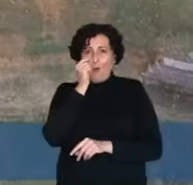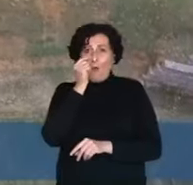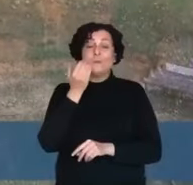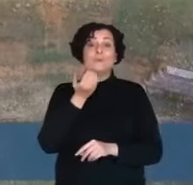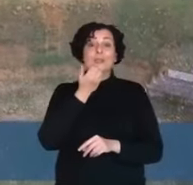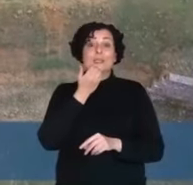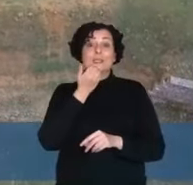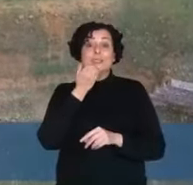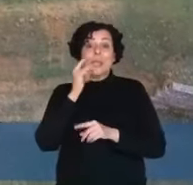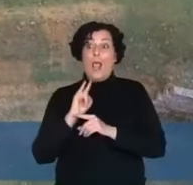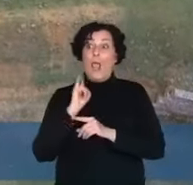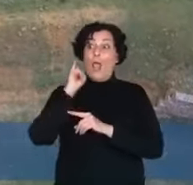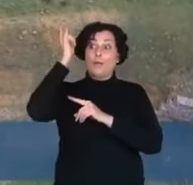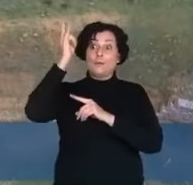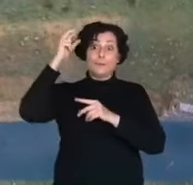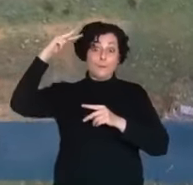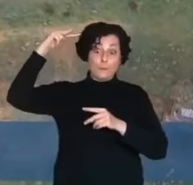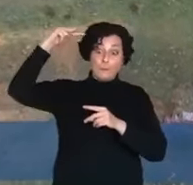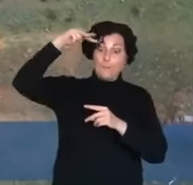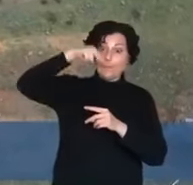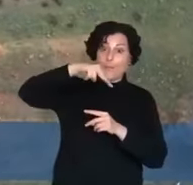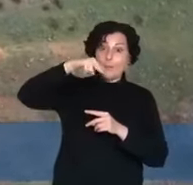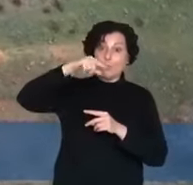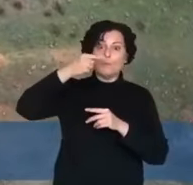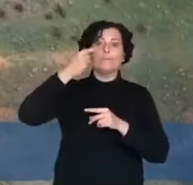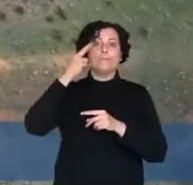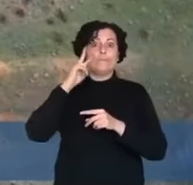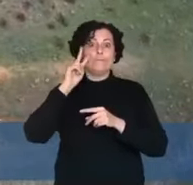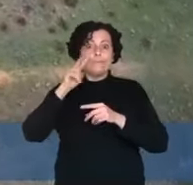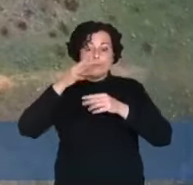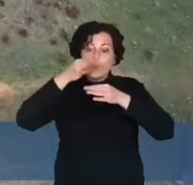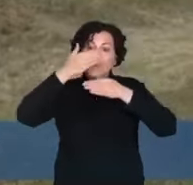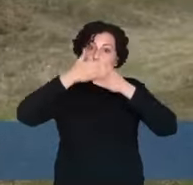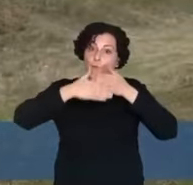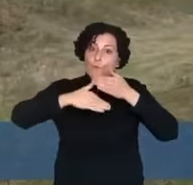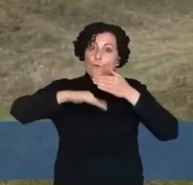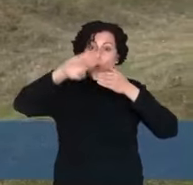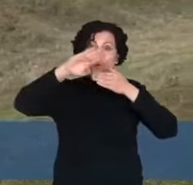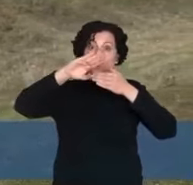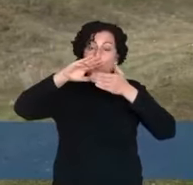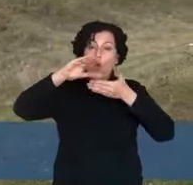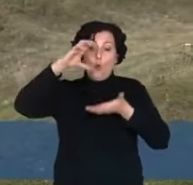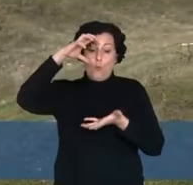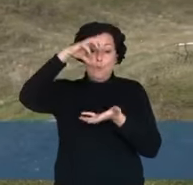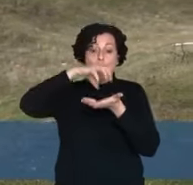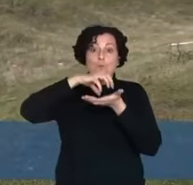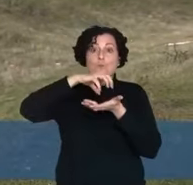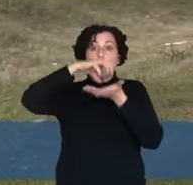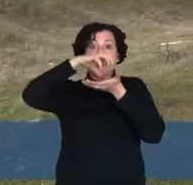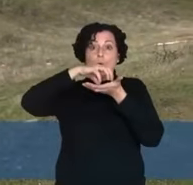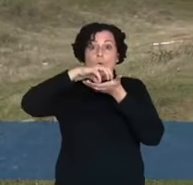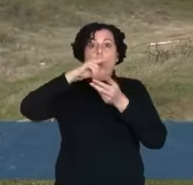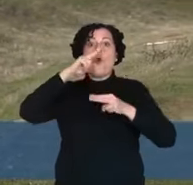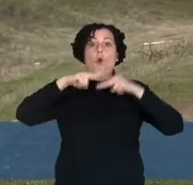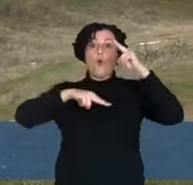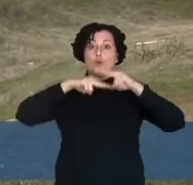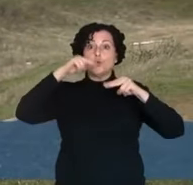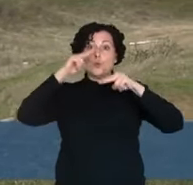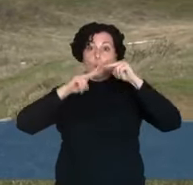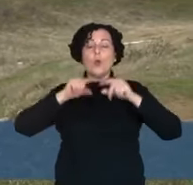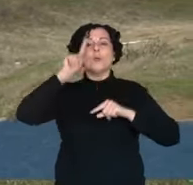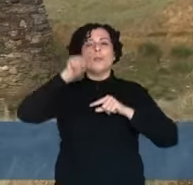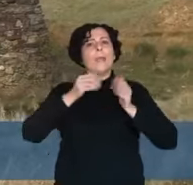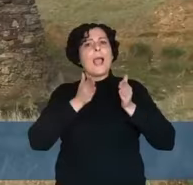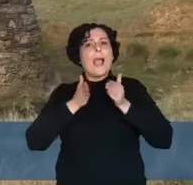podemos ver su forma marcada por el foso, el lugar elevado donde estuvo la construcción y una elevación muy leve donde estaba el